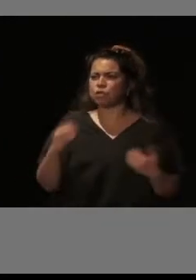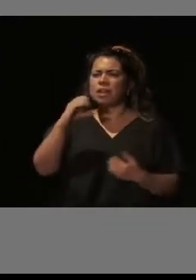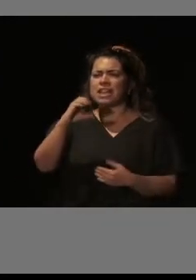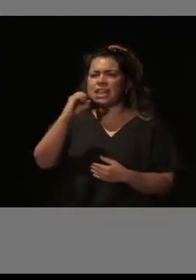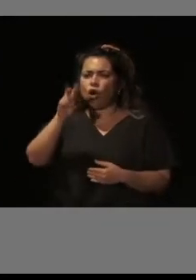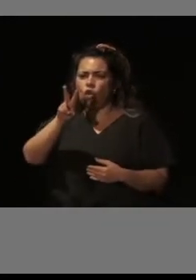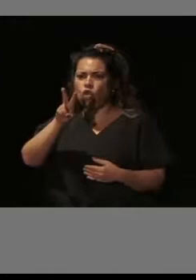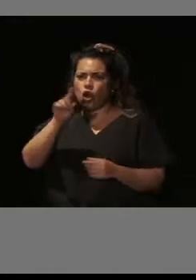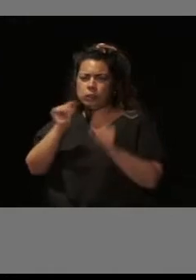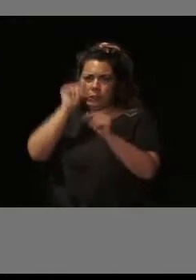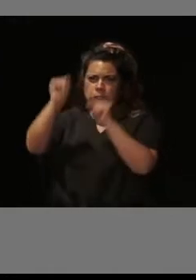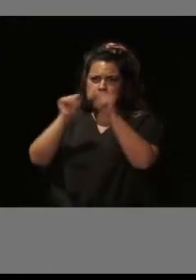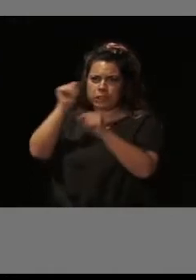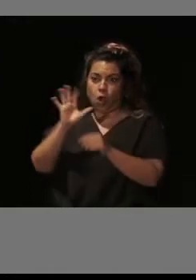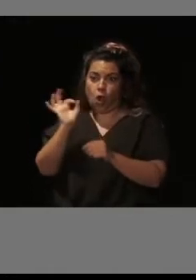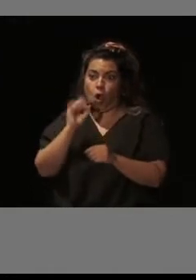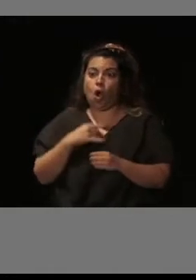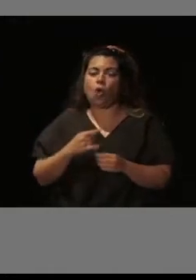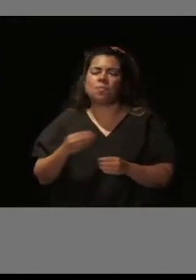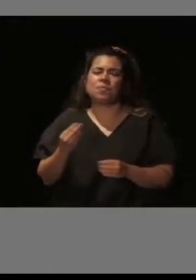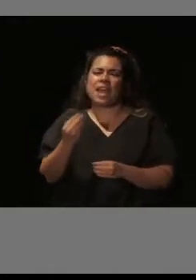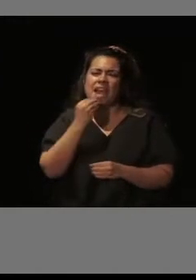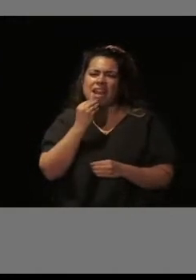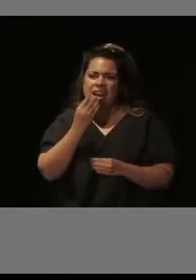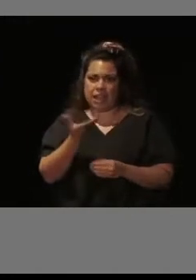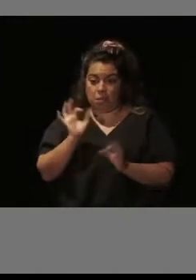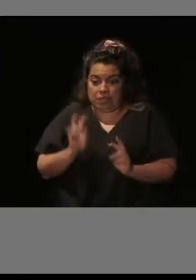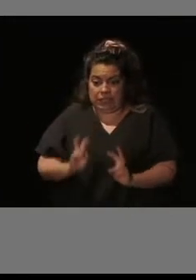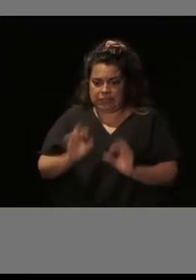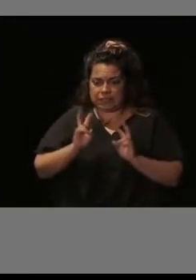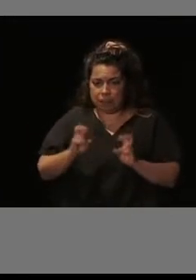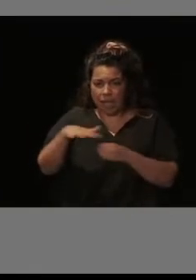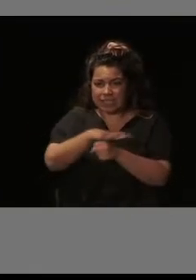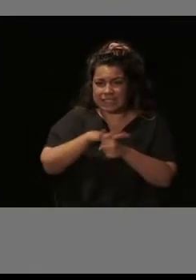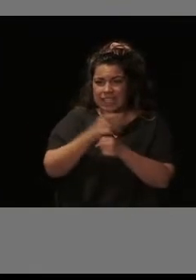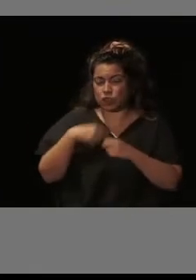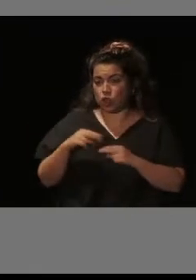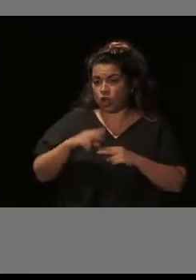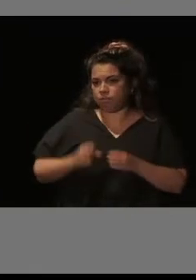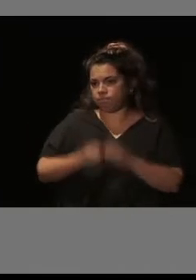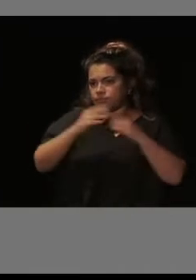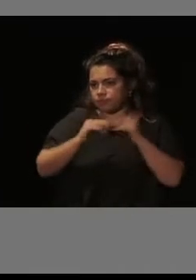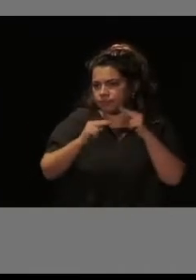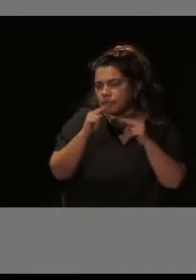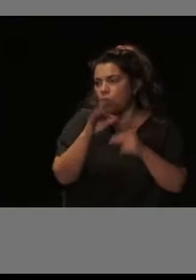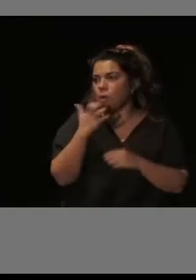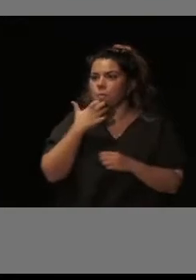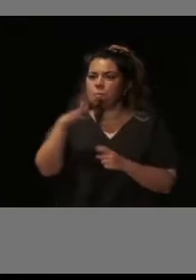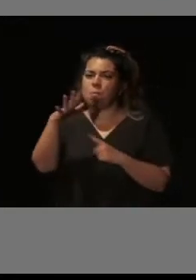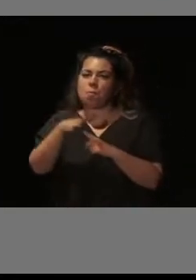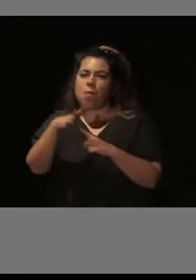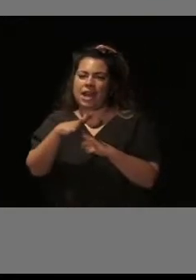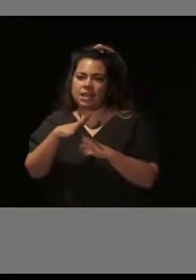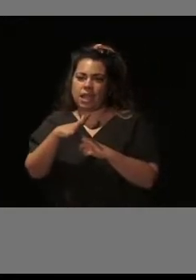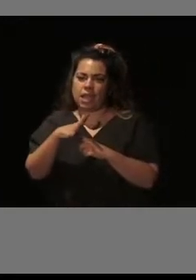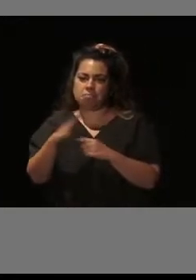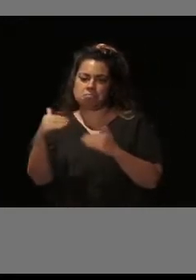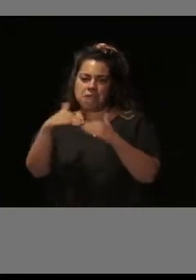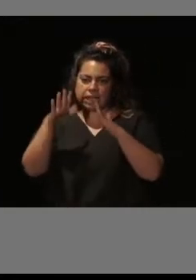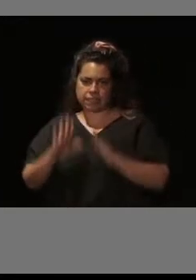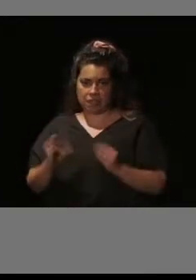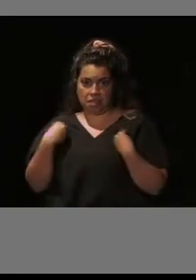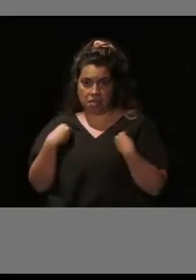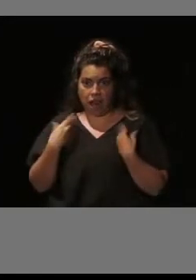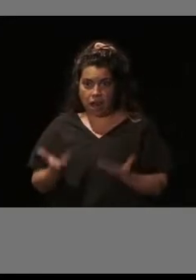atmósfera o de consumo de energía, como es el sector de la edificación, que incluye el parque residencial. Y tenemos claro